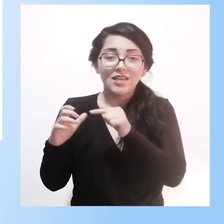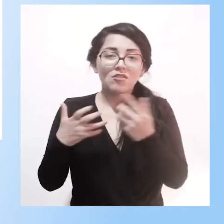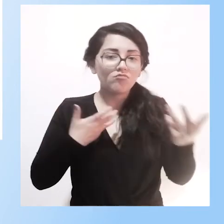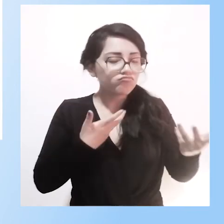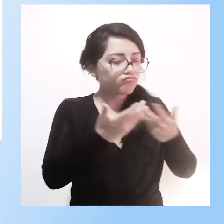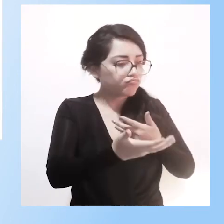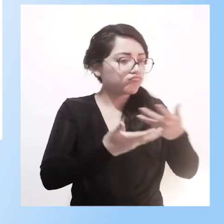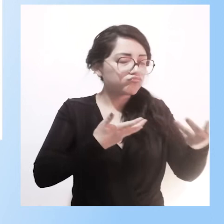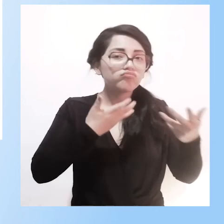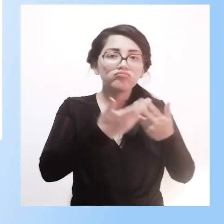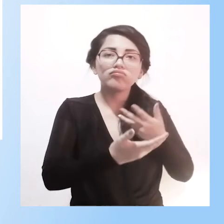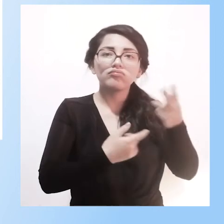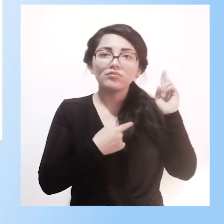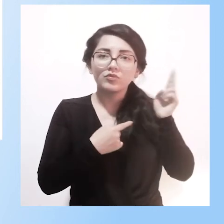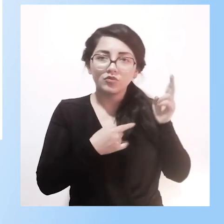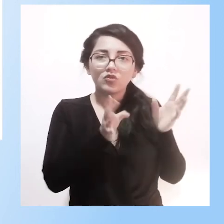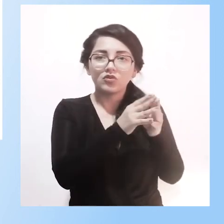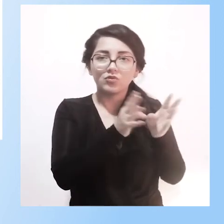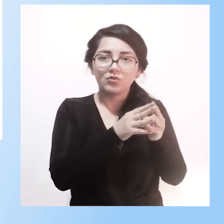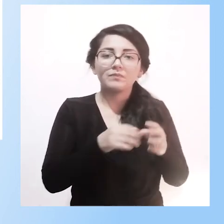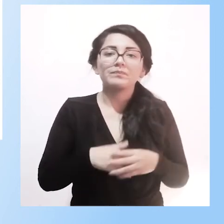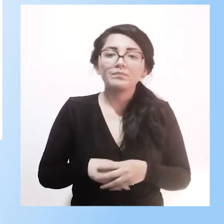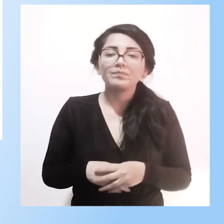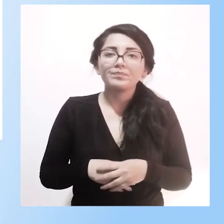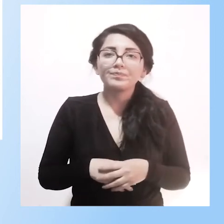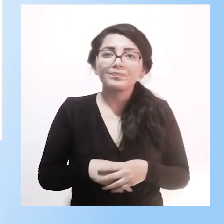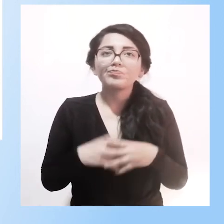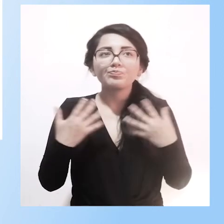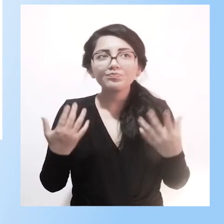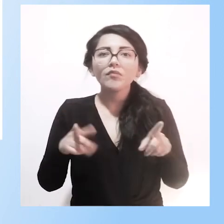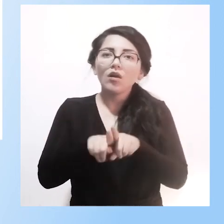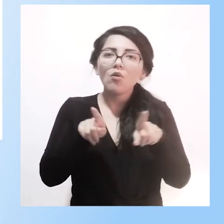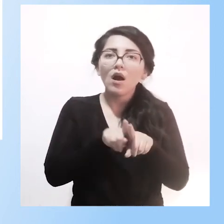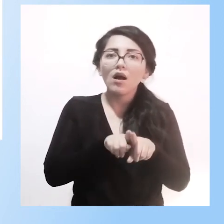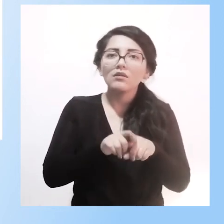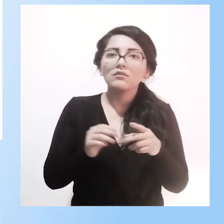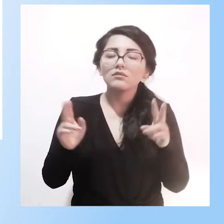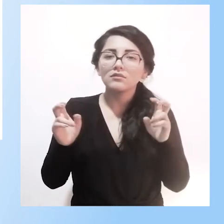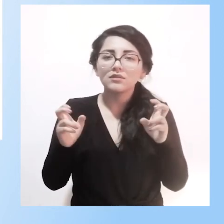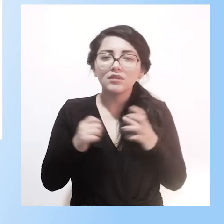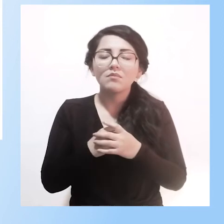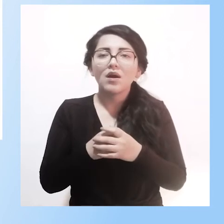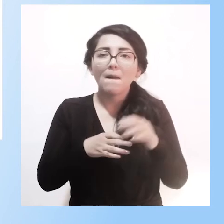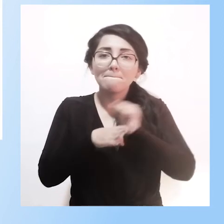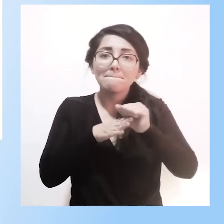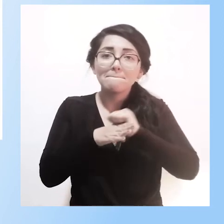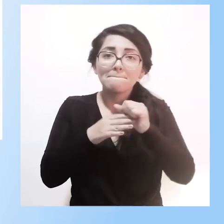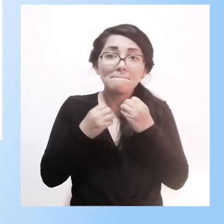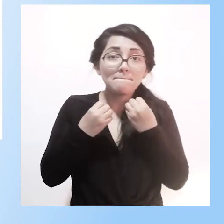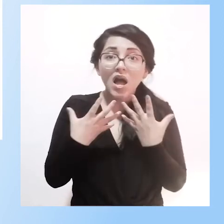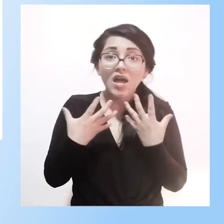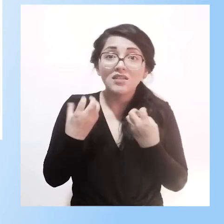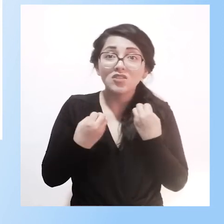profesores en una de las reuniones. También, como algo de buenas prácticas, trabajamos